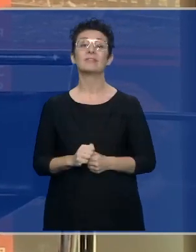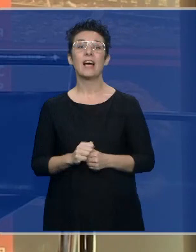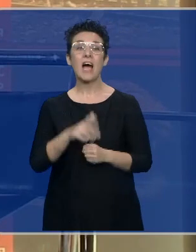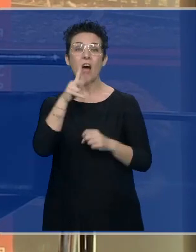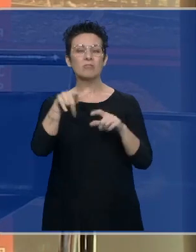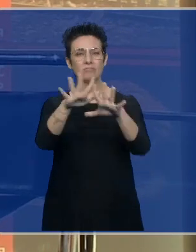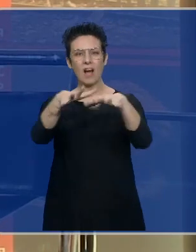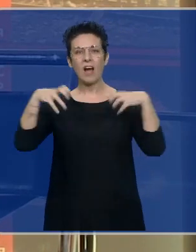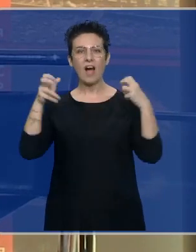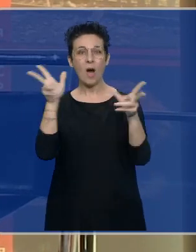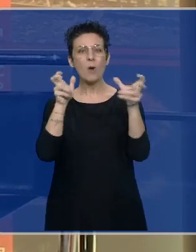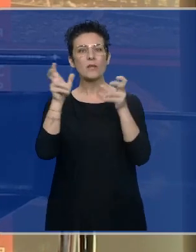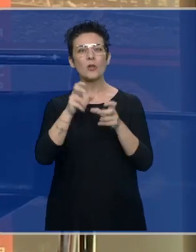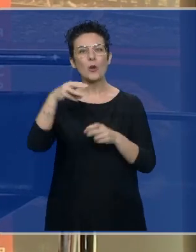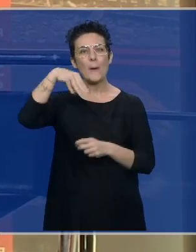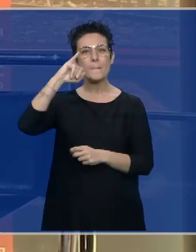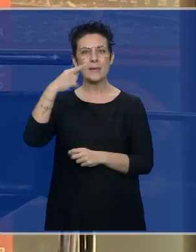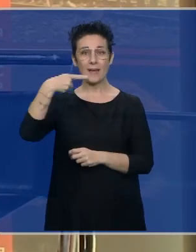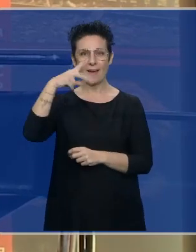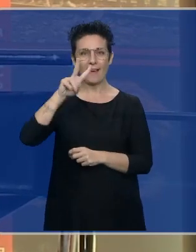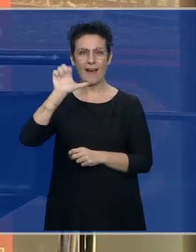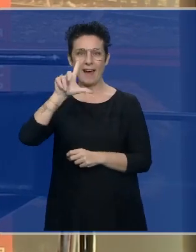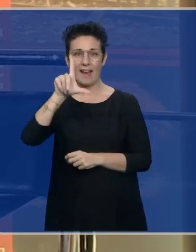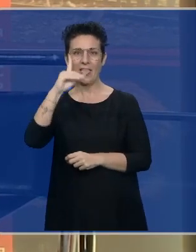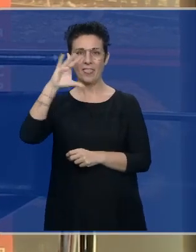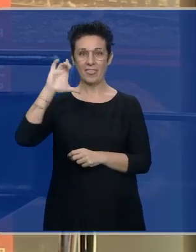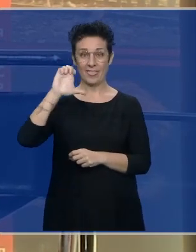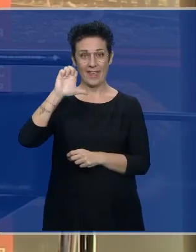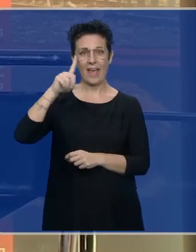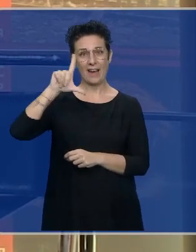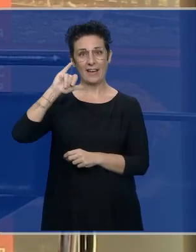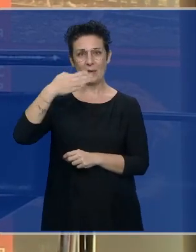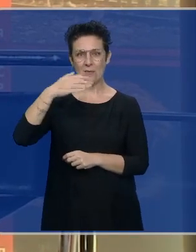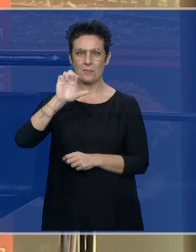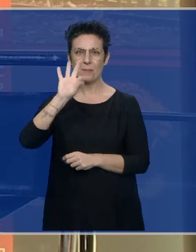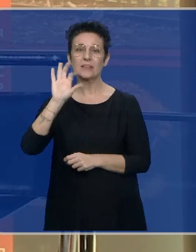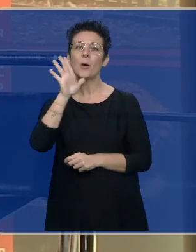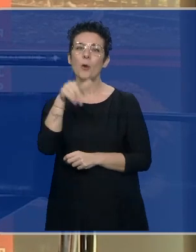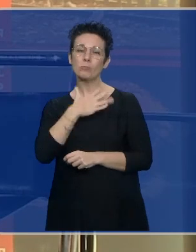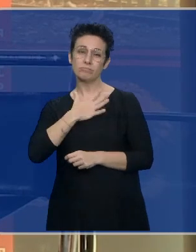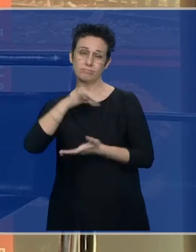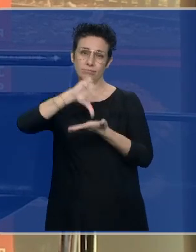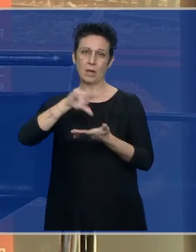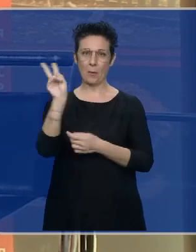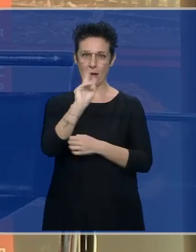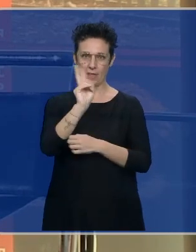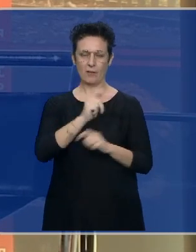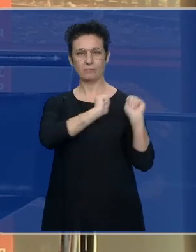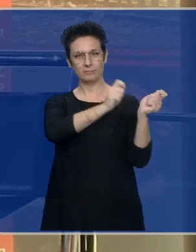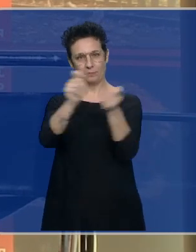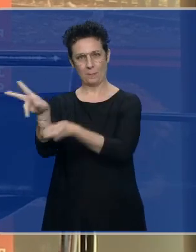en el Auditorio Miguel de Libes de Valladolid, donde va a hacerse entrega de estos premios, de estos galardones.